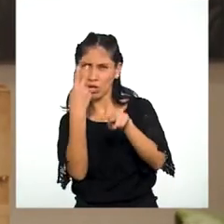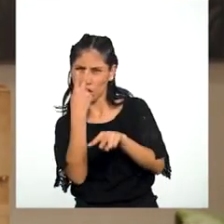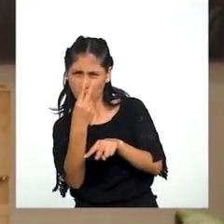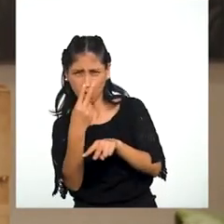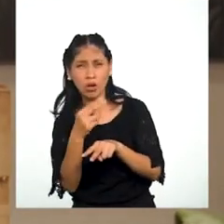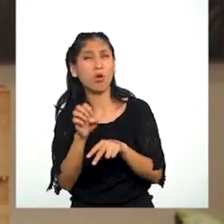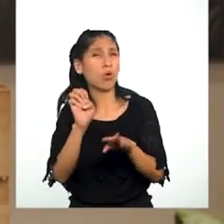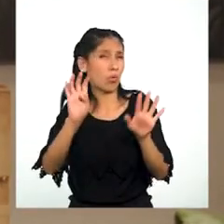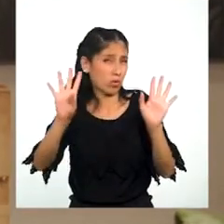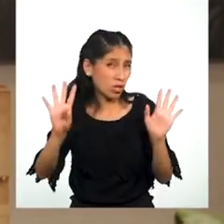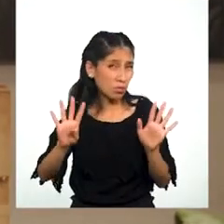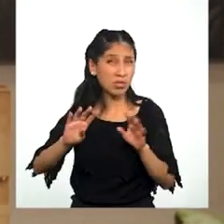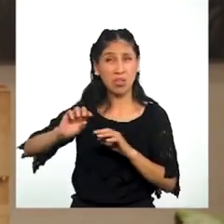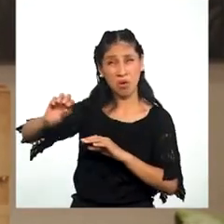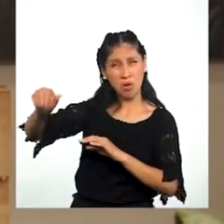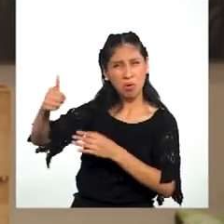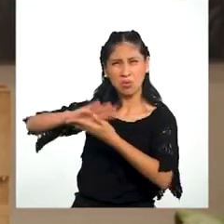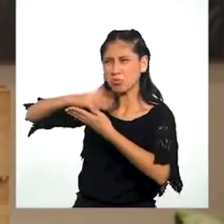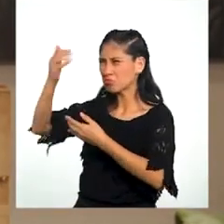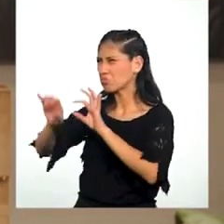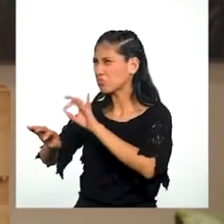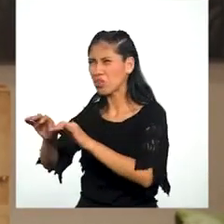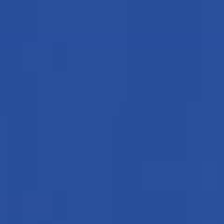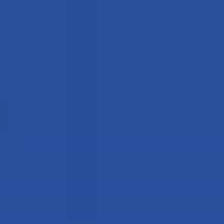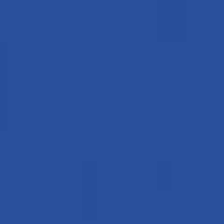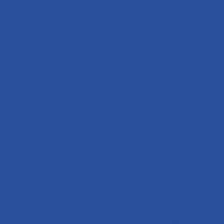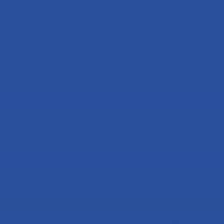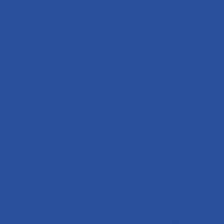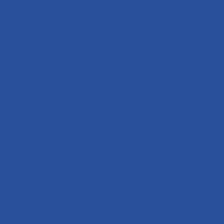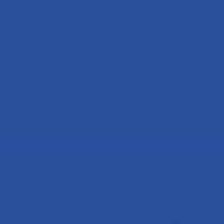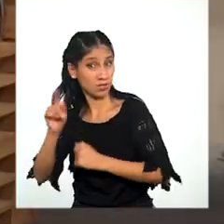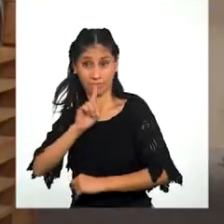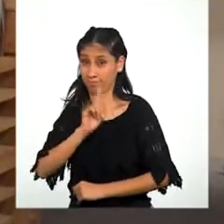de rumores O información Que no hayamos confirmado